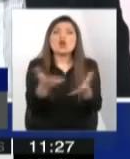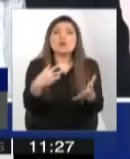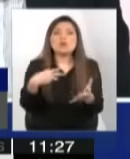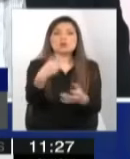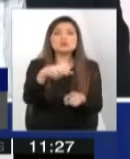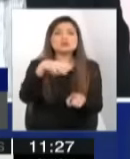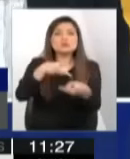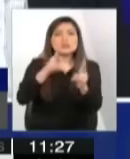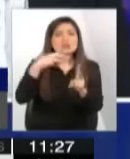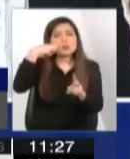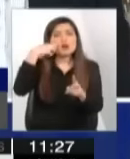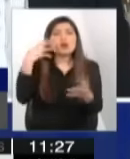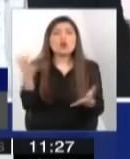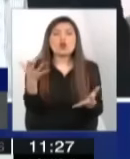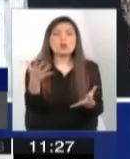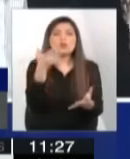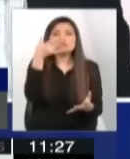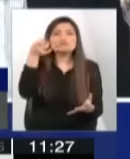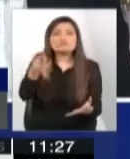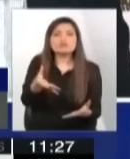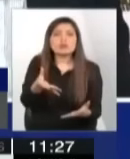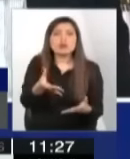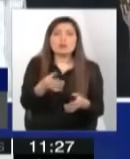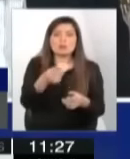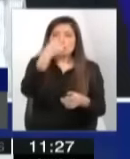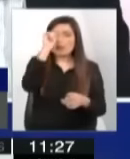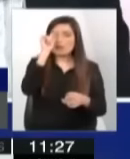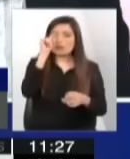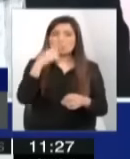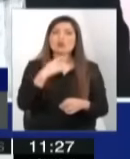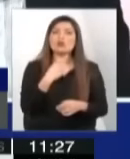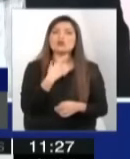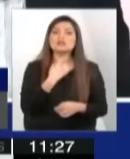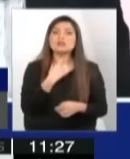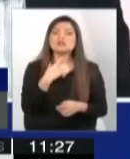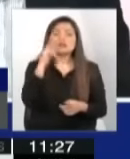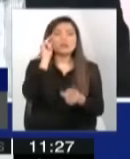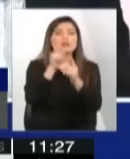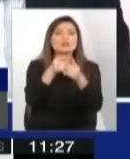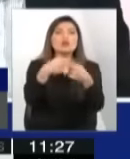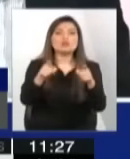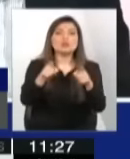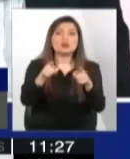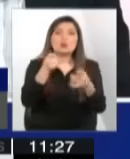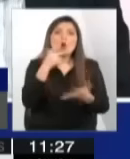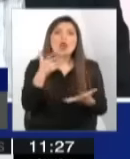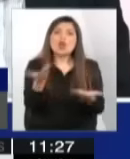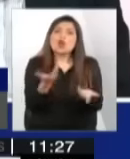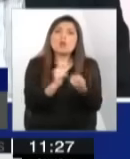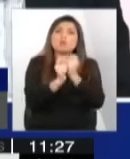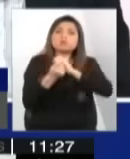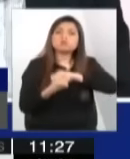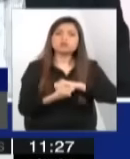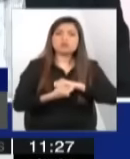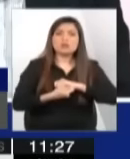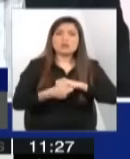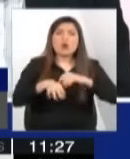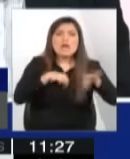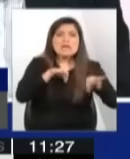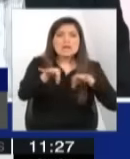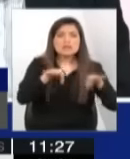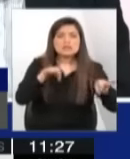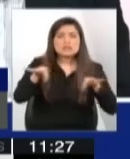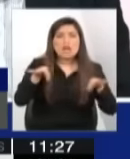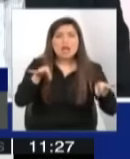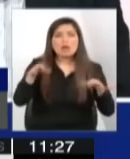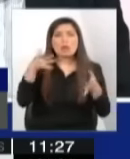mientras estuviste ahí, pero me interesa más otra cosa, cómo te conviertes en un ingeniero civil industrial siendo un